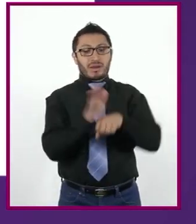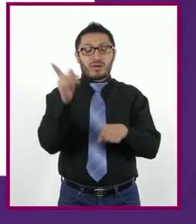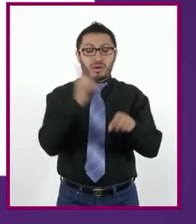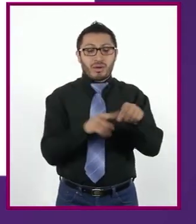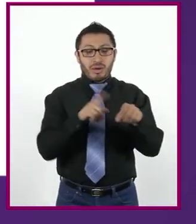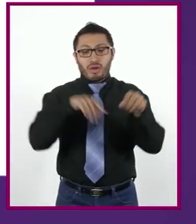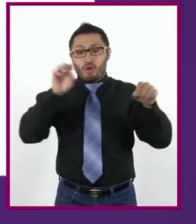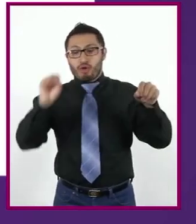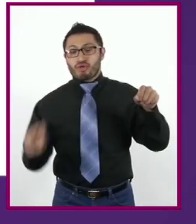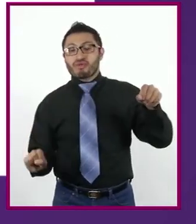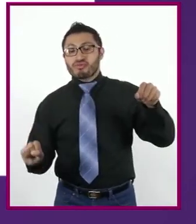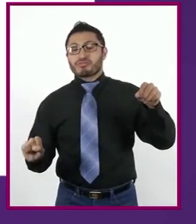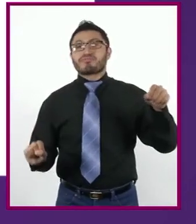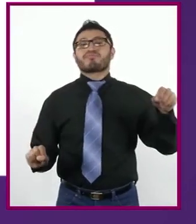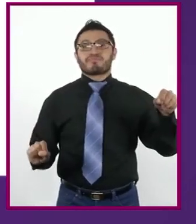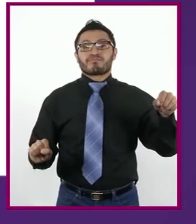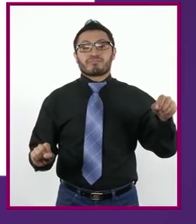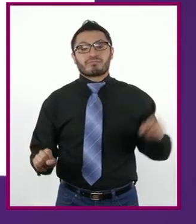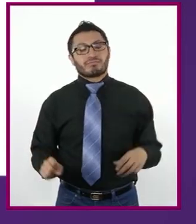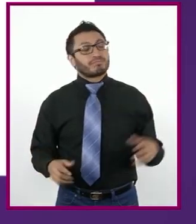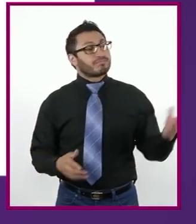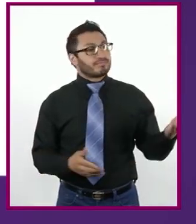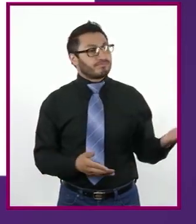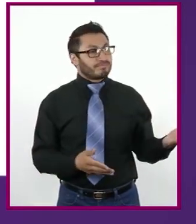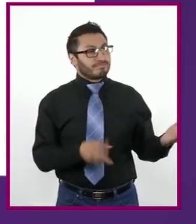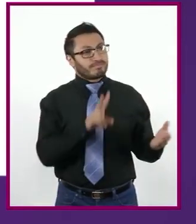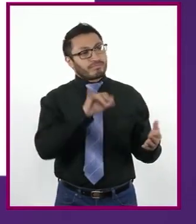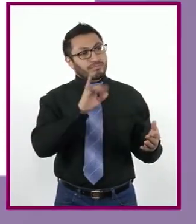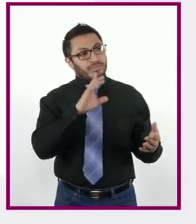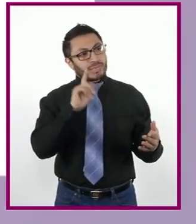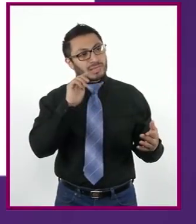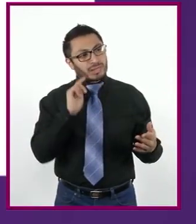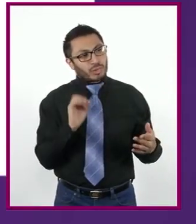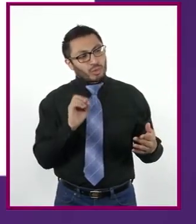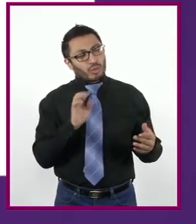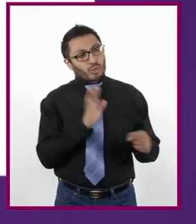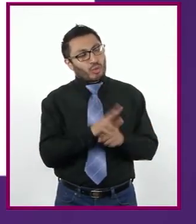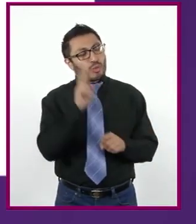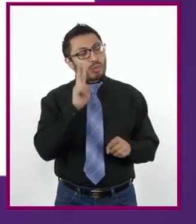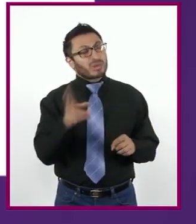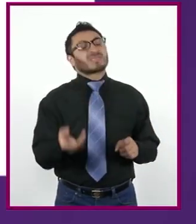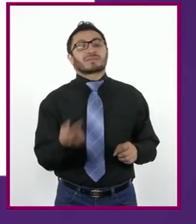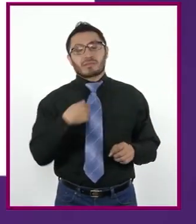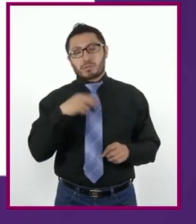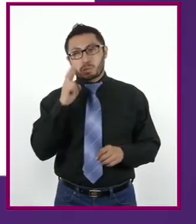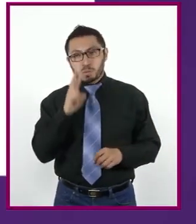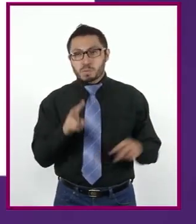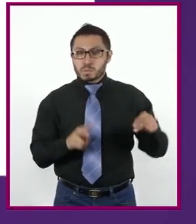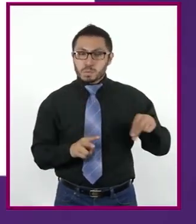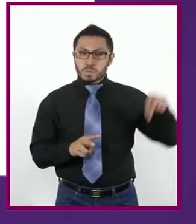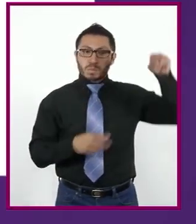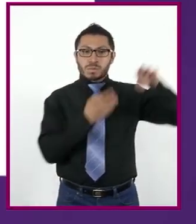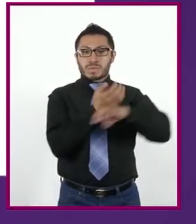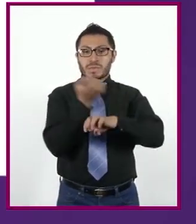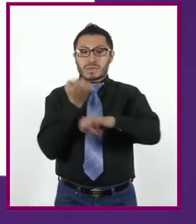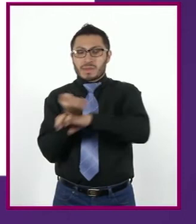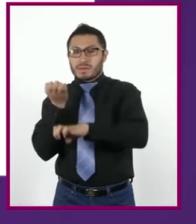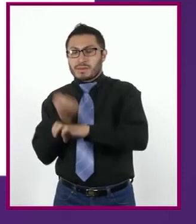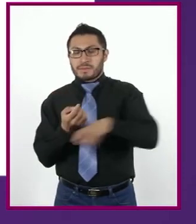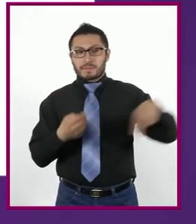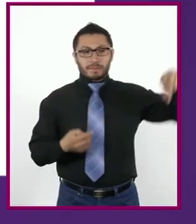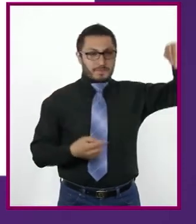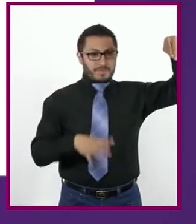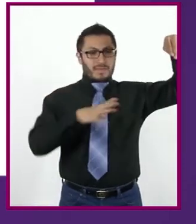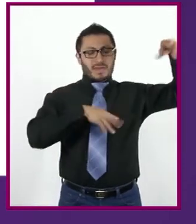en el sur? Víctor, ¿tú qué observas? Veo que en los estados del norte predomina el color verde,